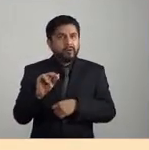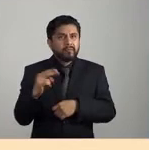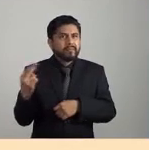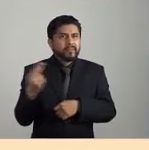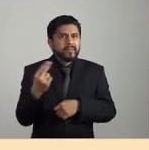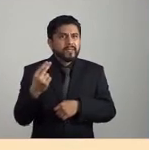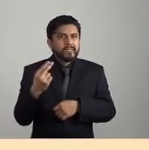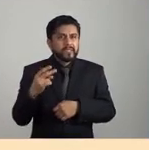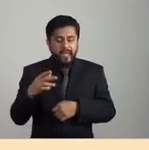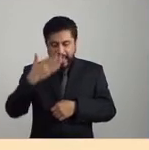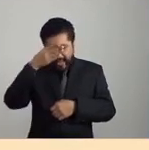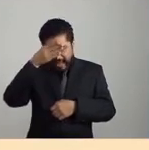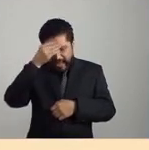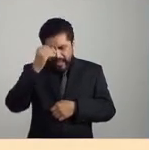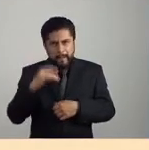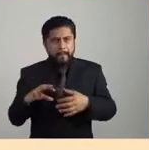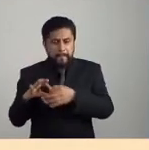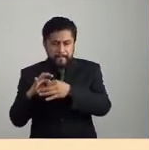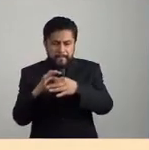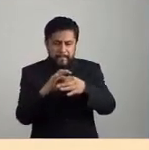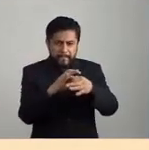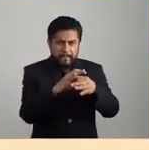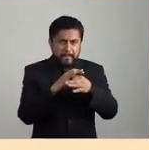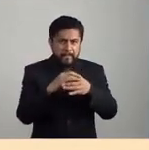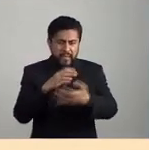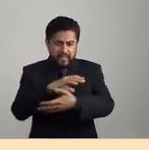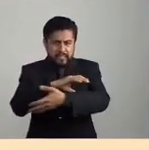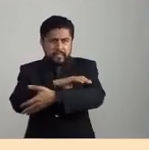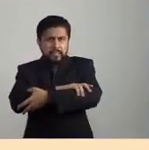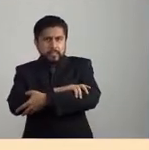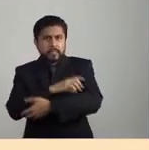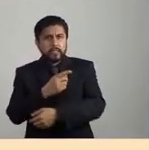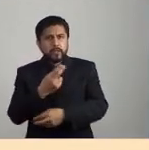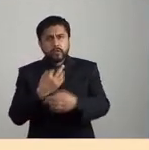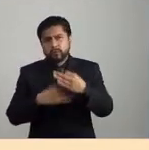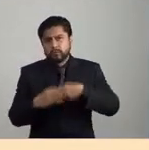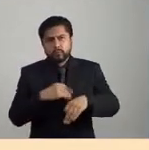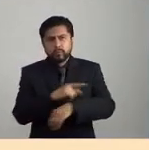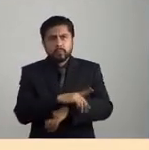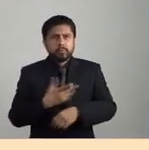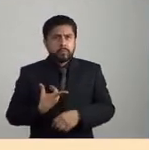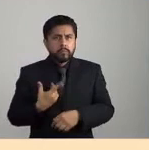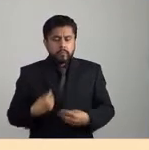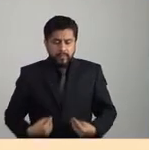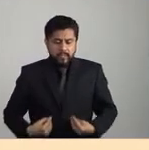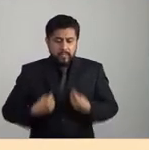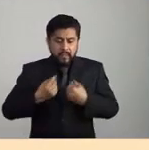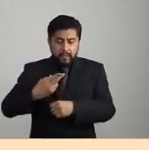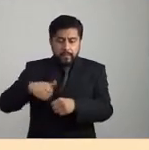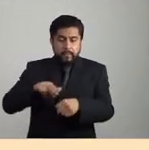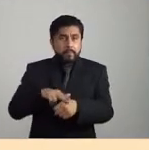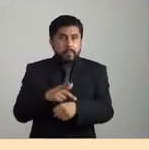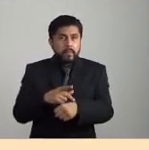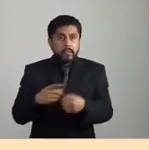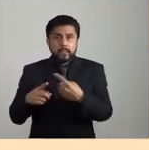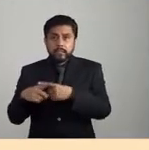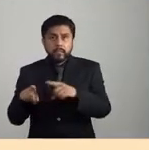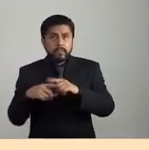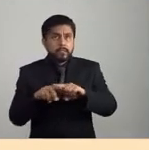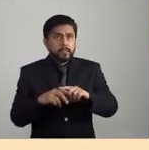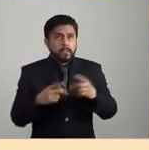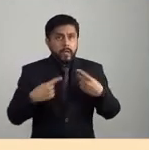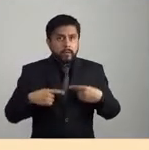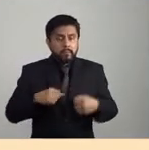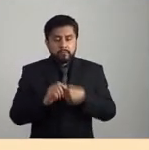nosotros nos sila a este tejido de la vida, ¿no?, frente a un sentido común que